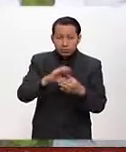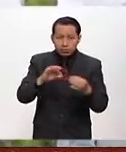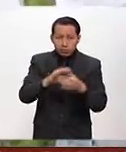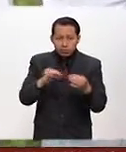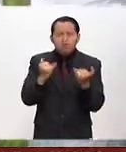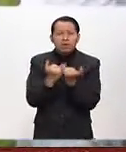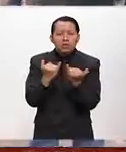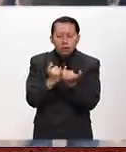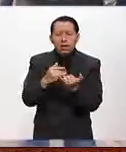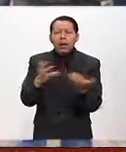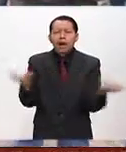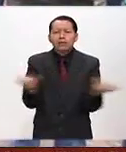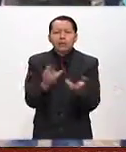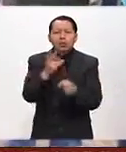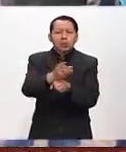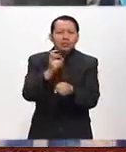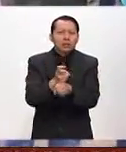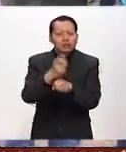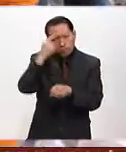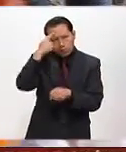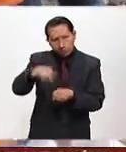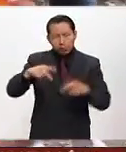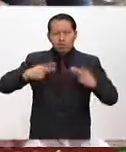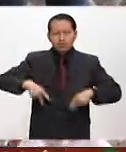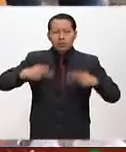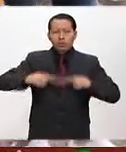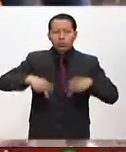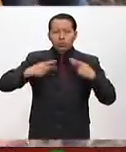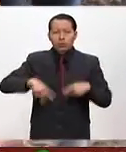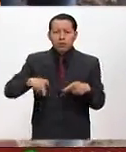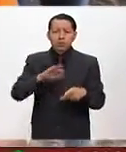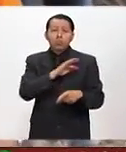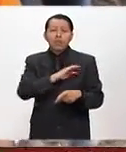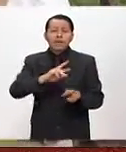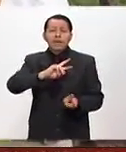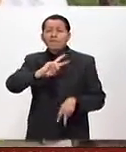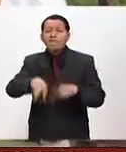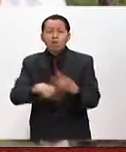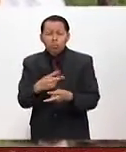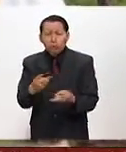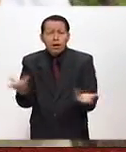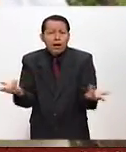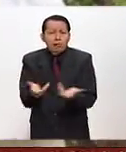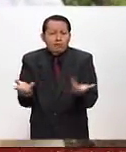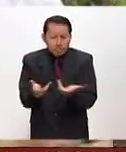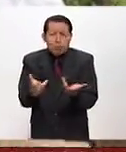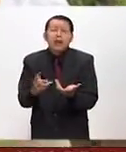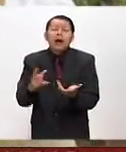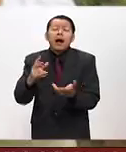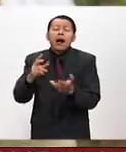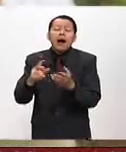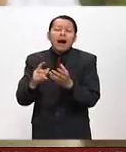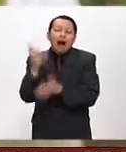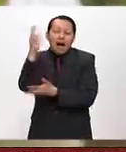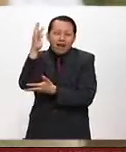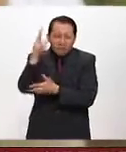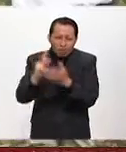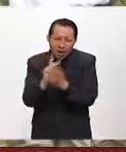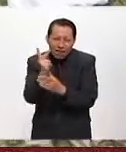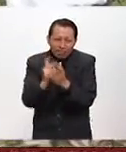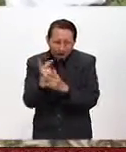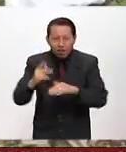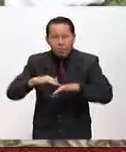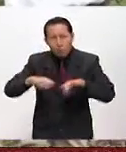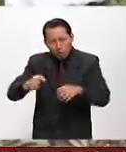haciendo una invitación, pues para que toda la ciudadanía vaya y plante un árbol. Porque hay un dicho, y creo que está